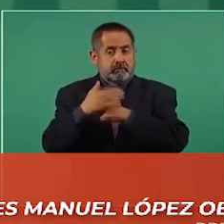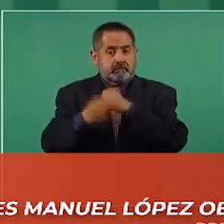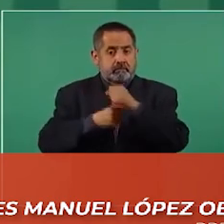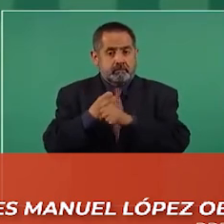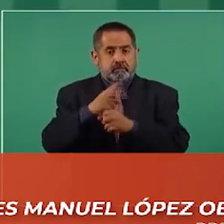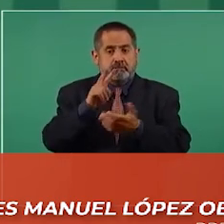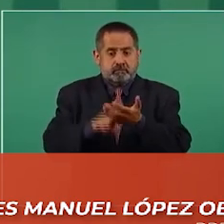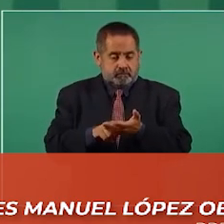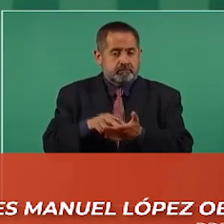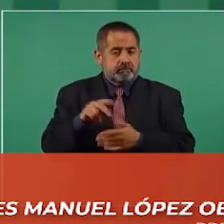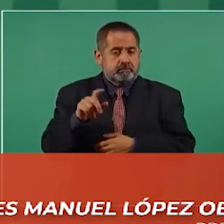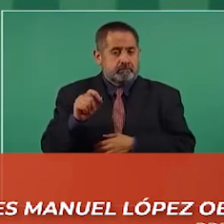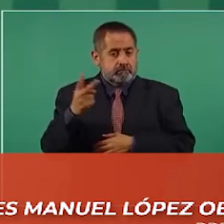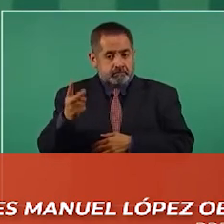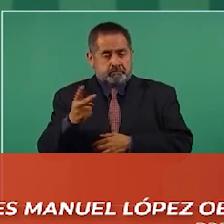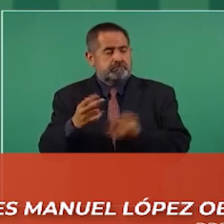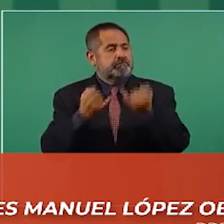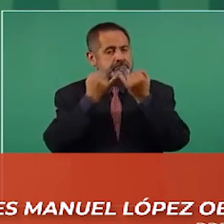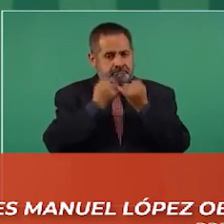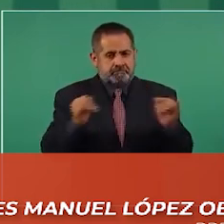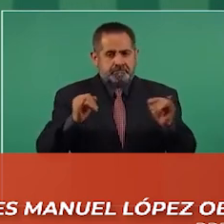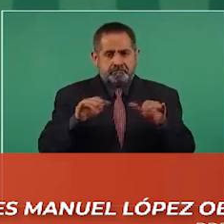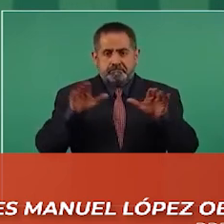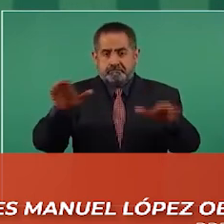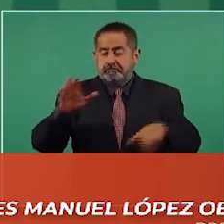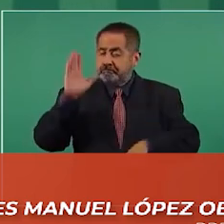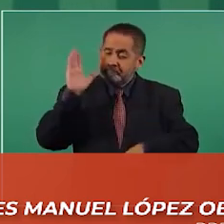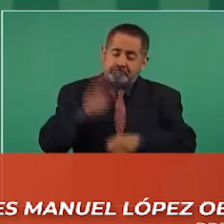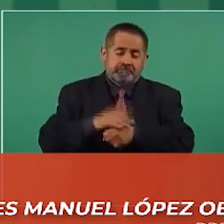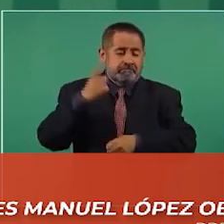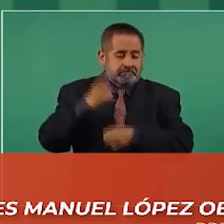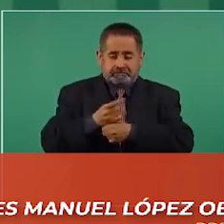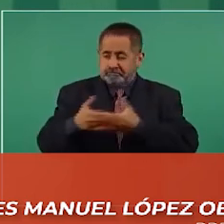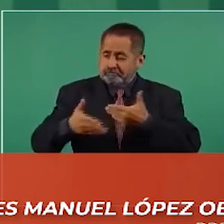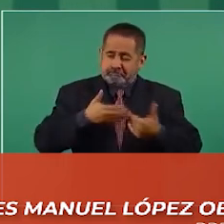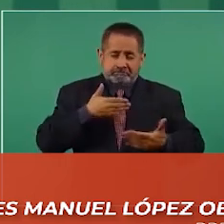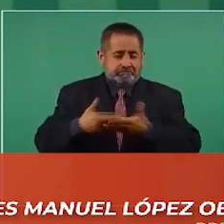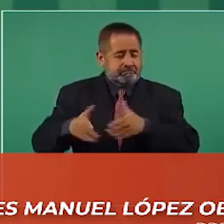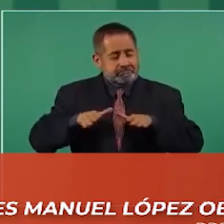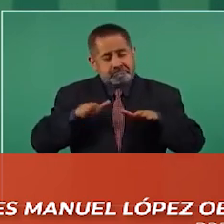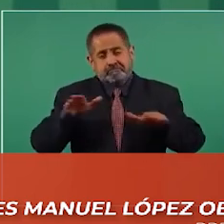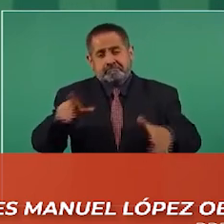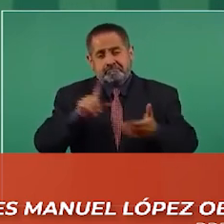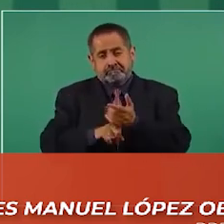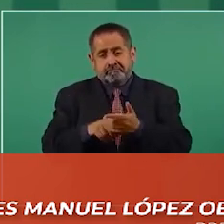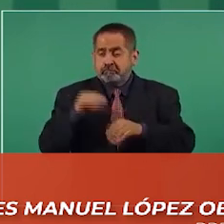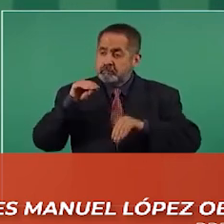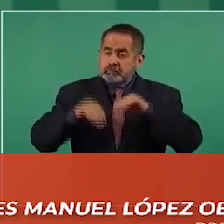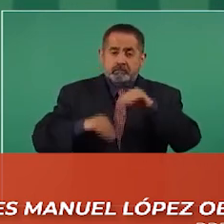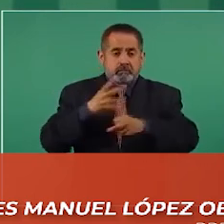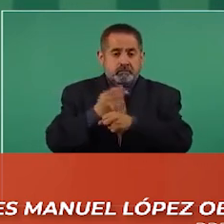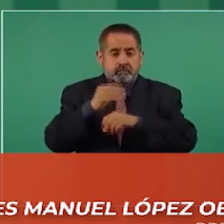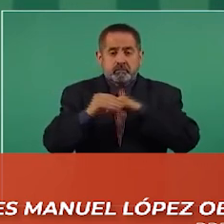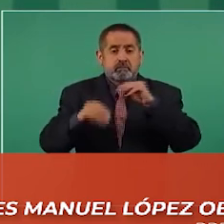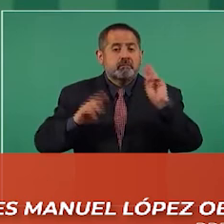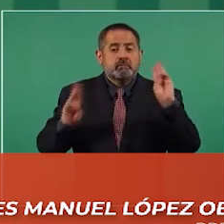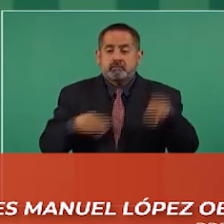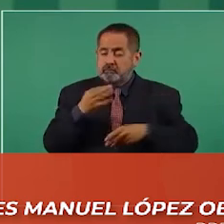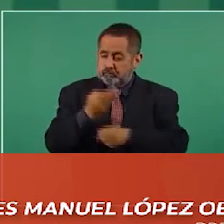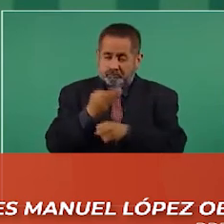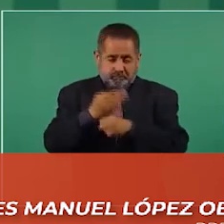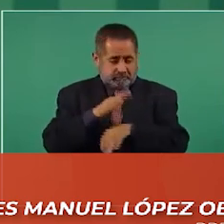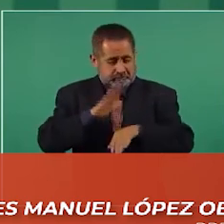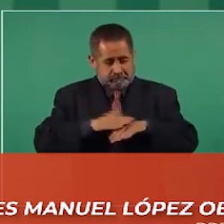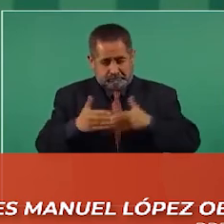inauguramos es el más moderno aeropuerto que se esté construyendo en el mundo